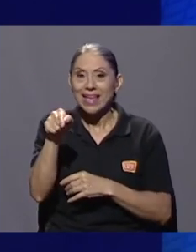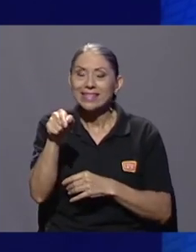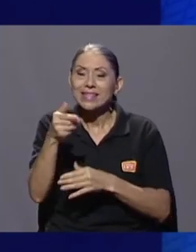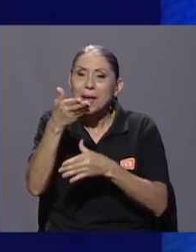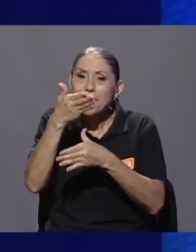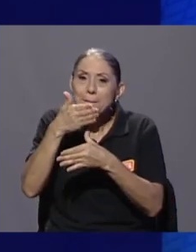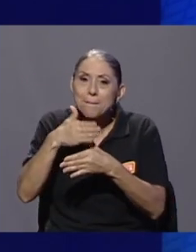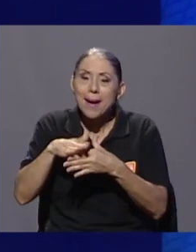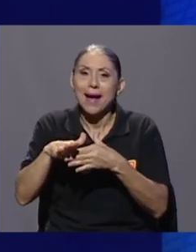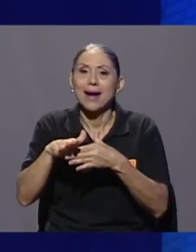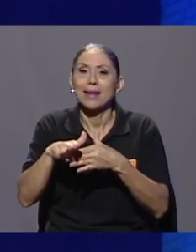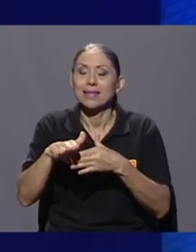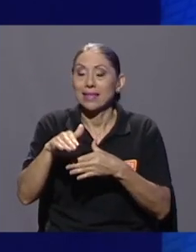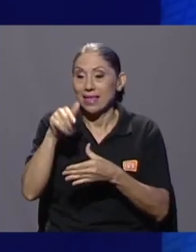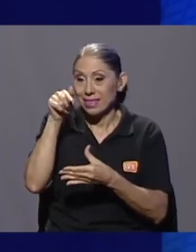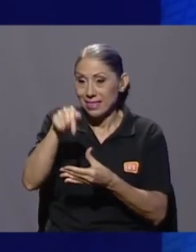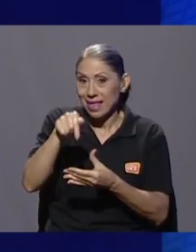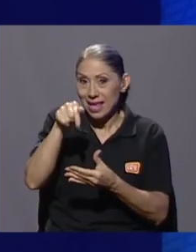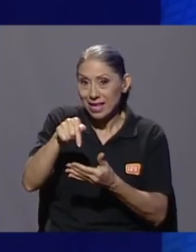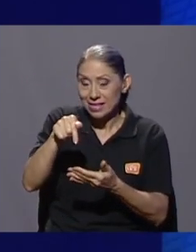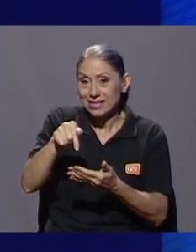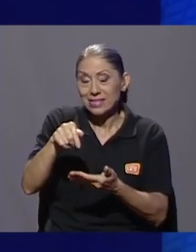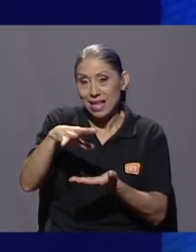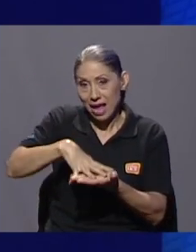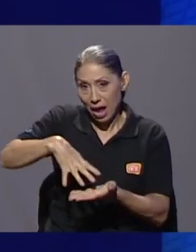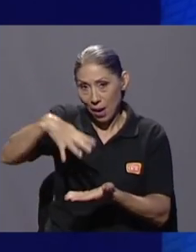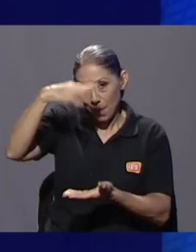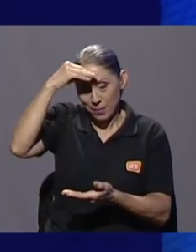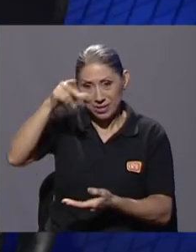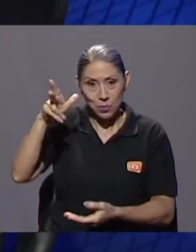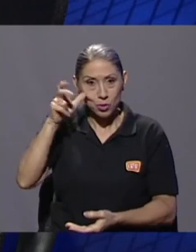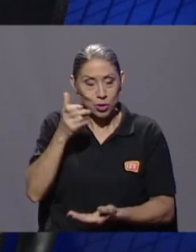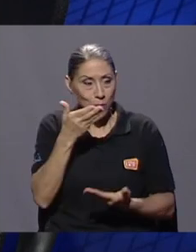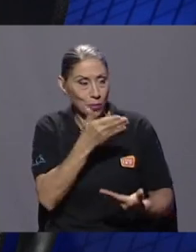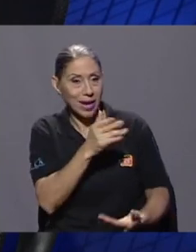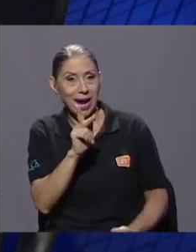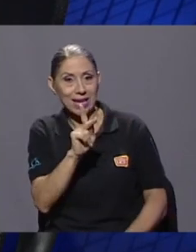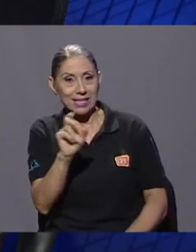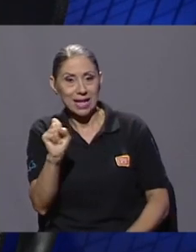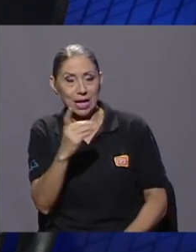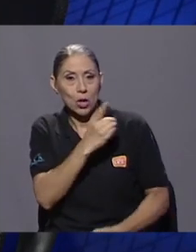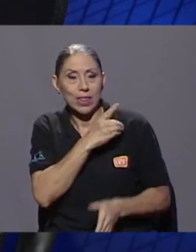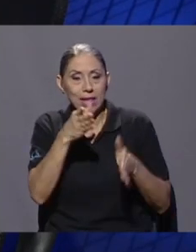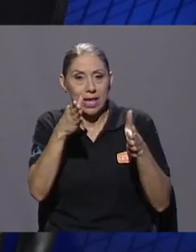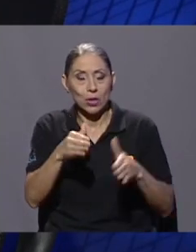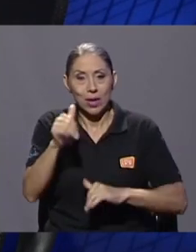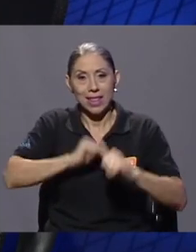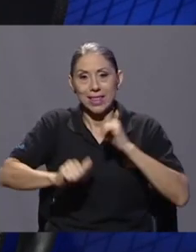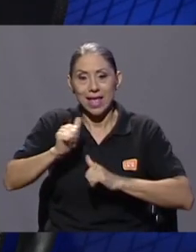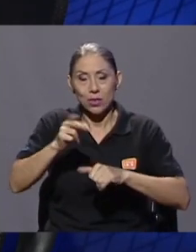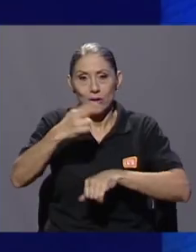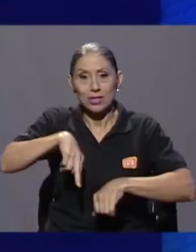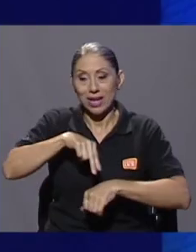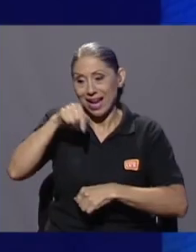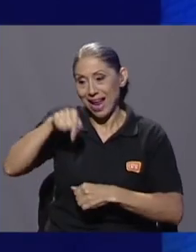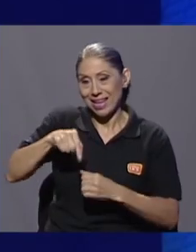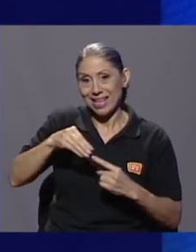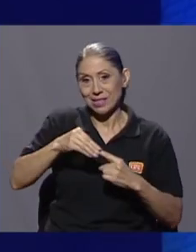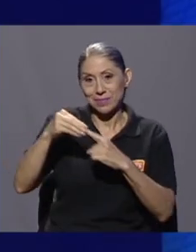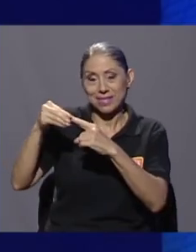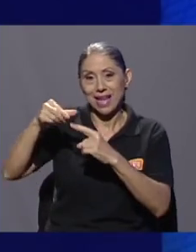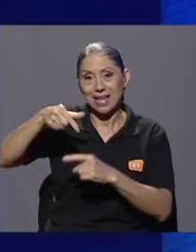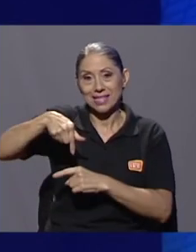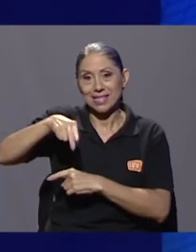gran lección que hemos escuchado hoy de Karina Salguero, directora del Teatro Nacional, acá en especiales 15